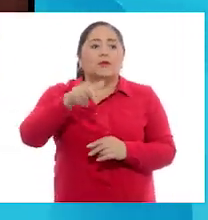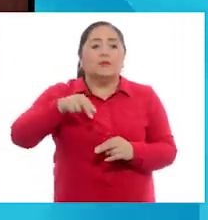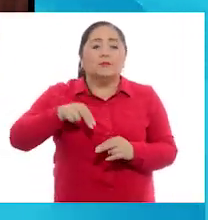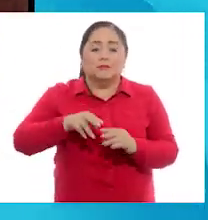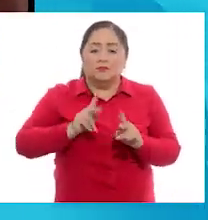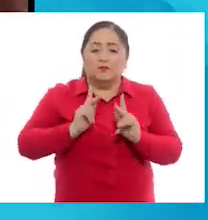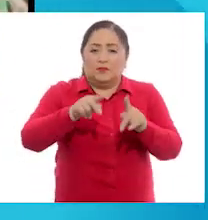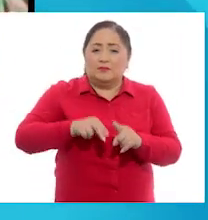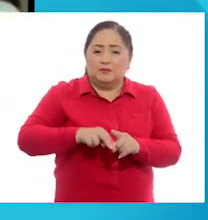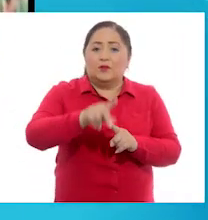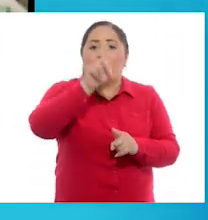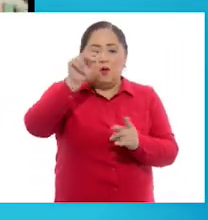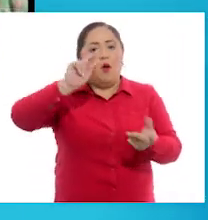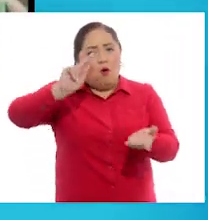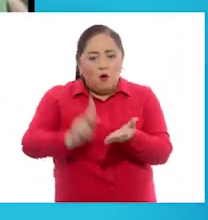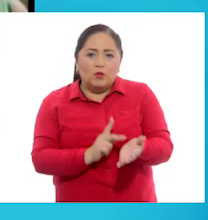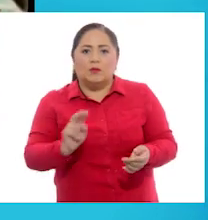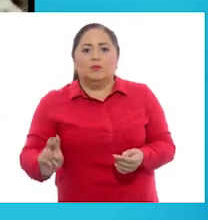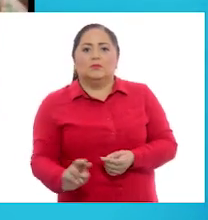y volver a subir.